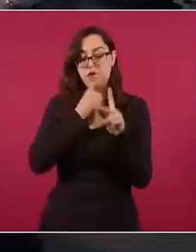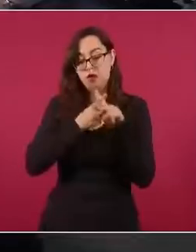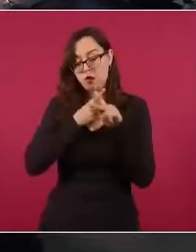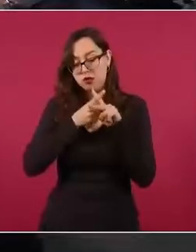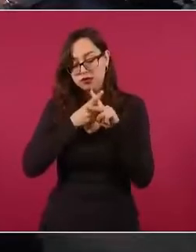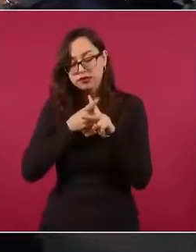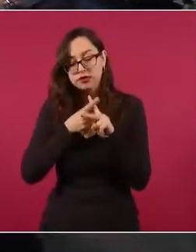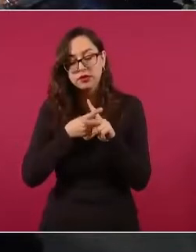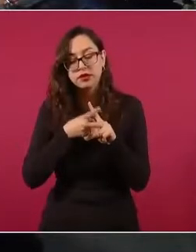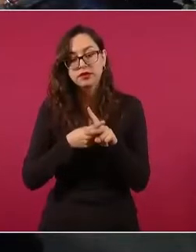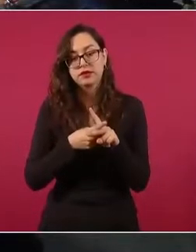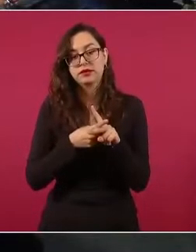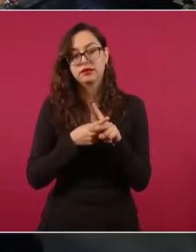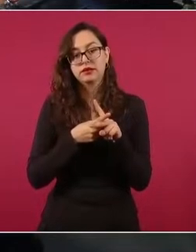eso?